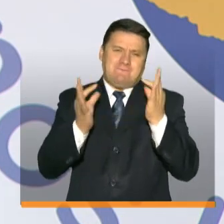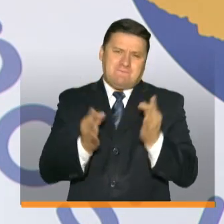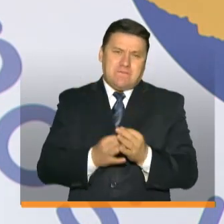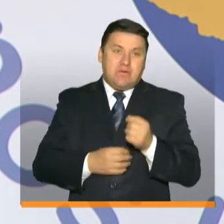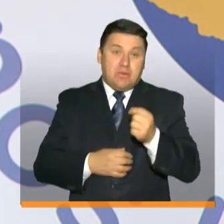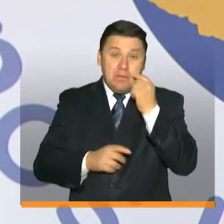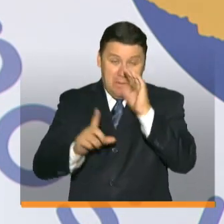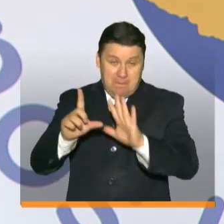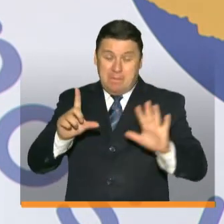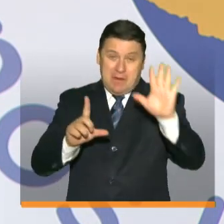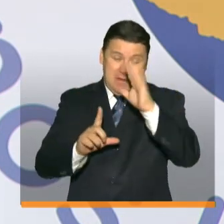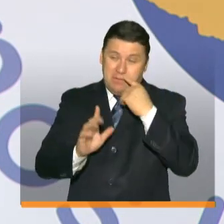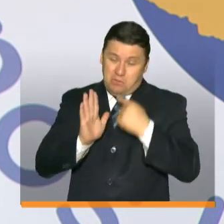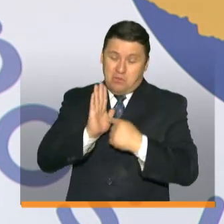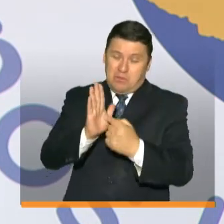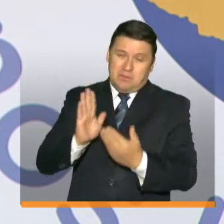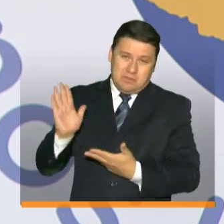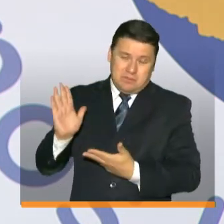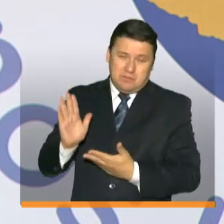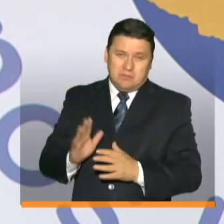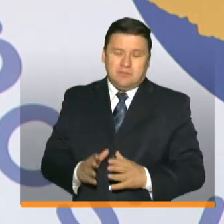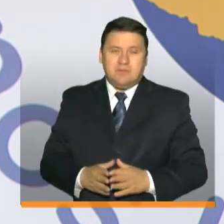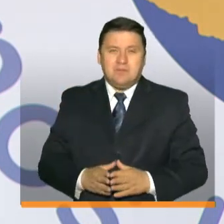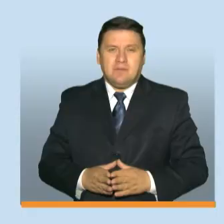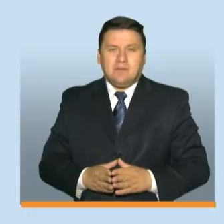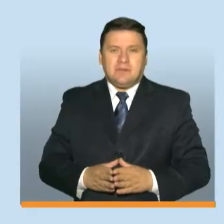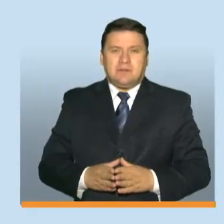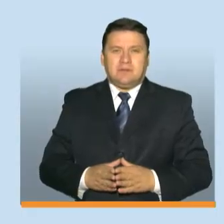el próximo video les mostramos esta actividad.